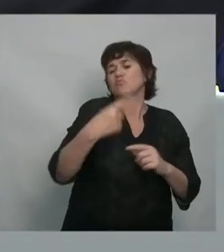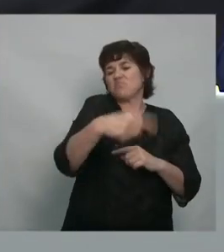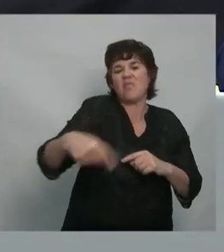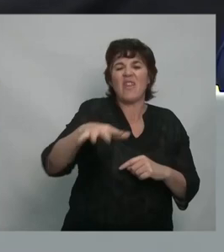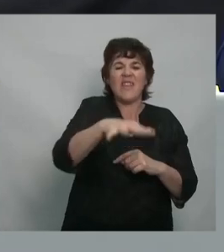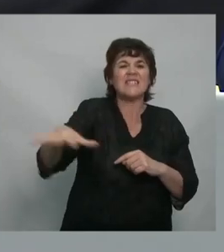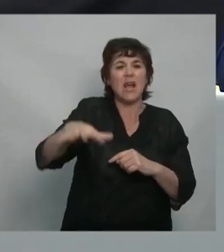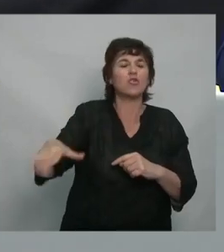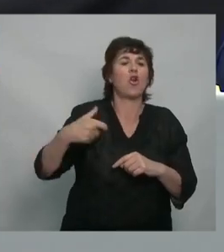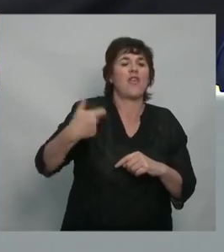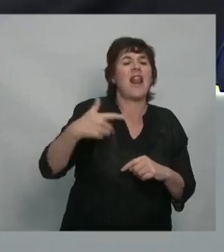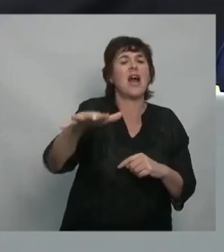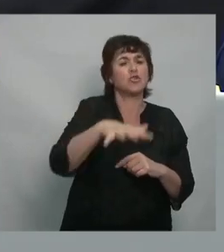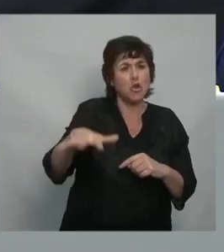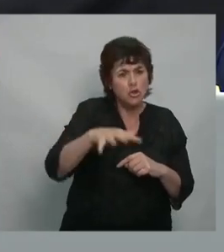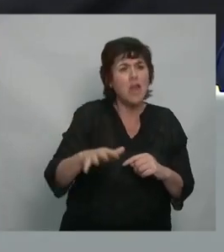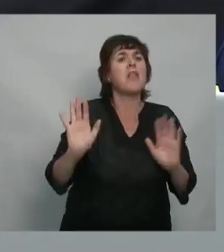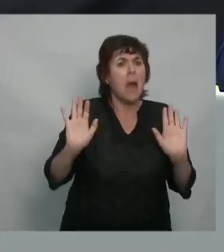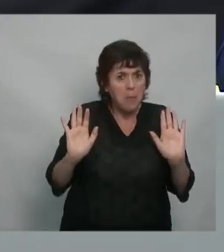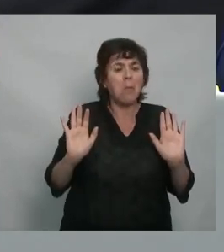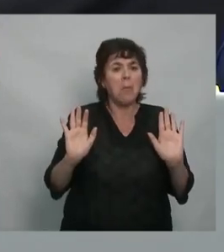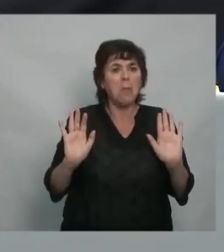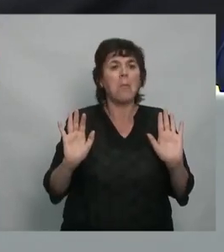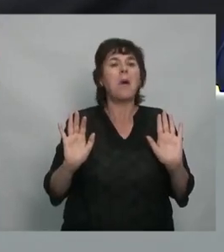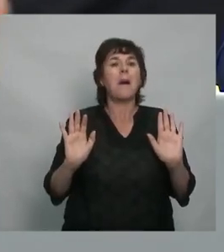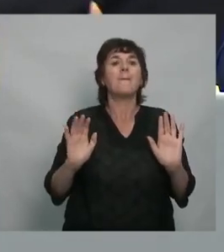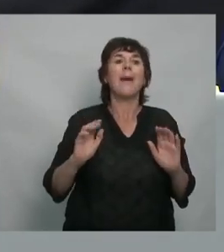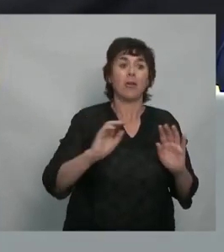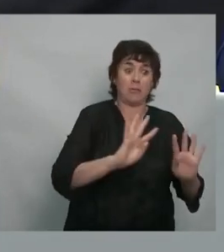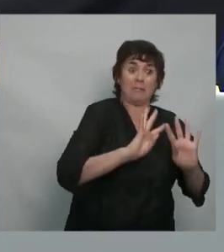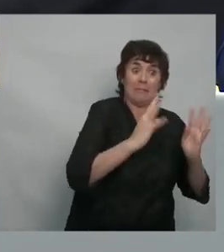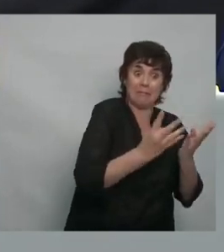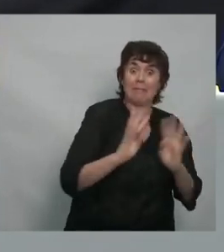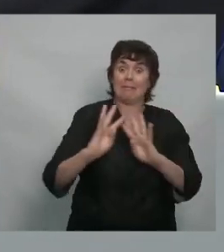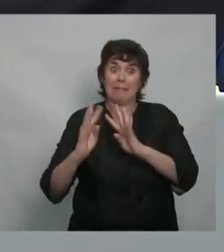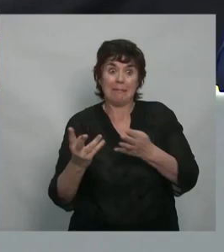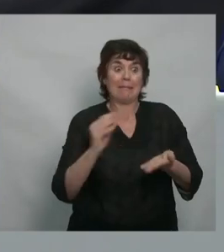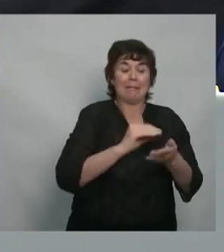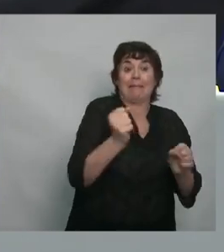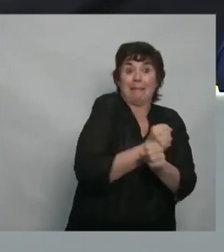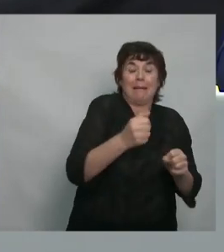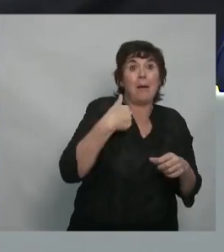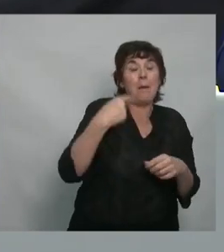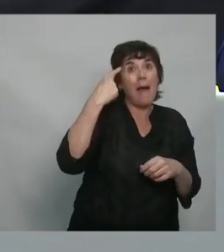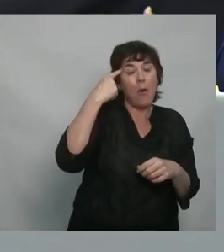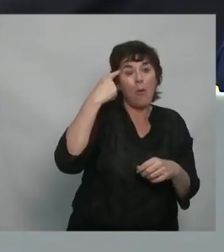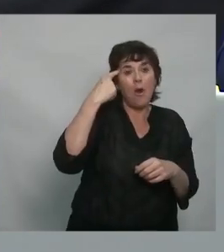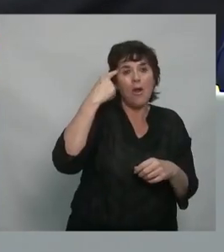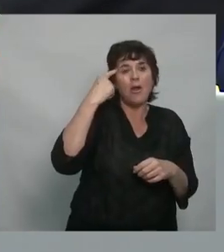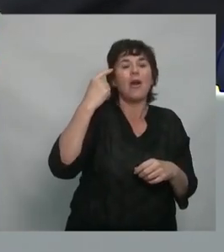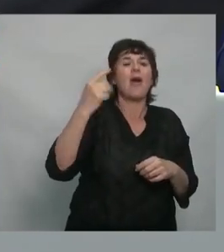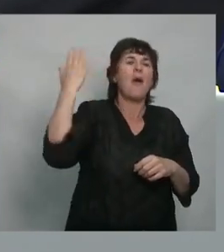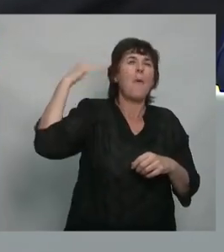y podría, así todo, frente a una elección de medio término que normalmente, me recuerdo las elecciones del